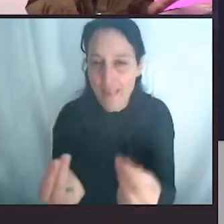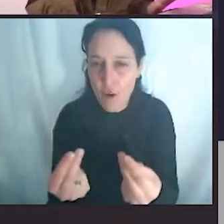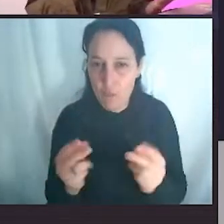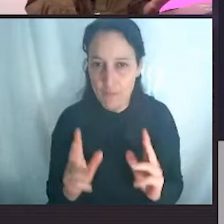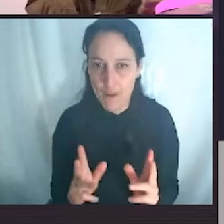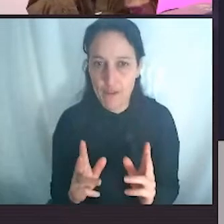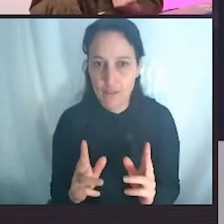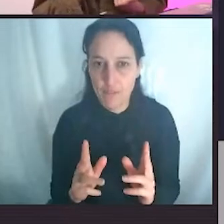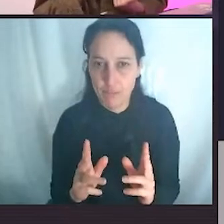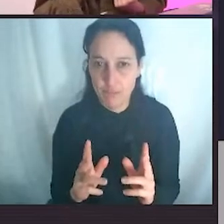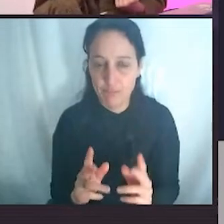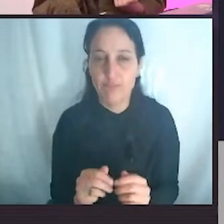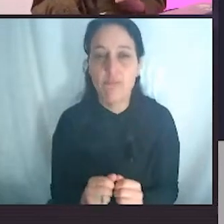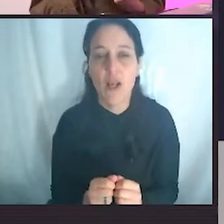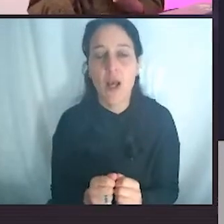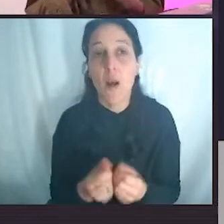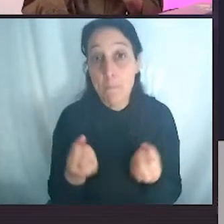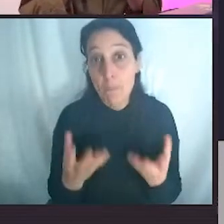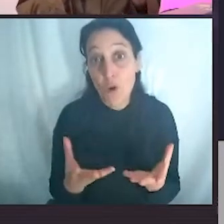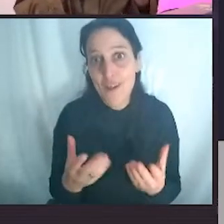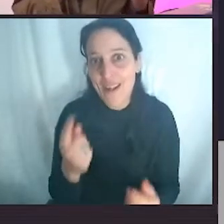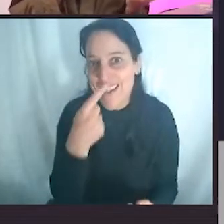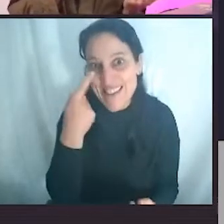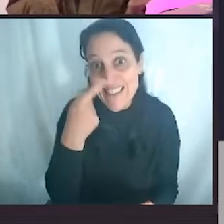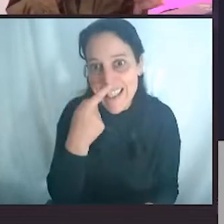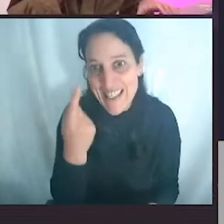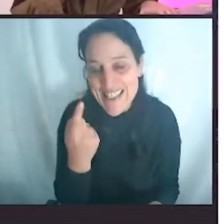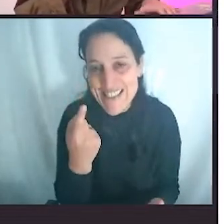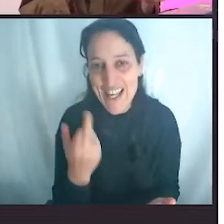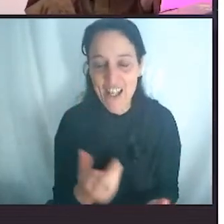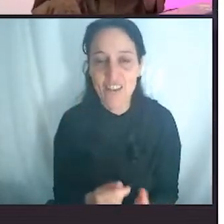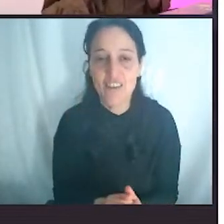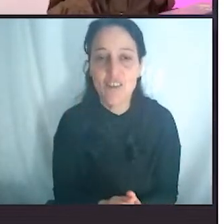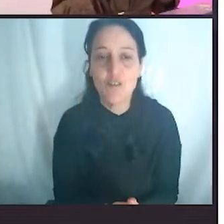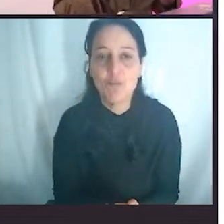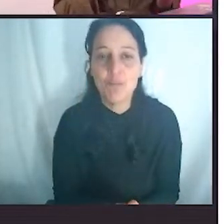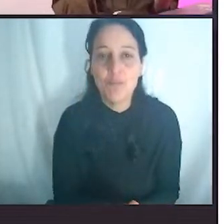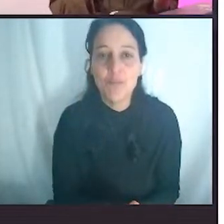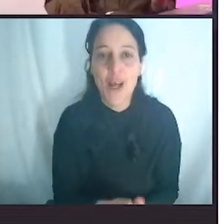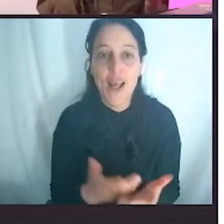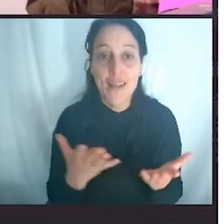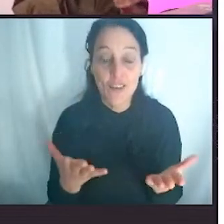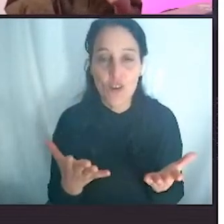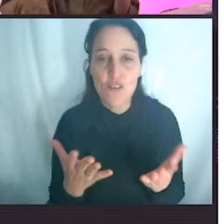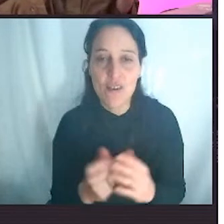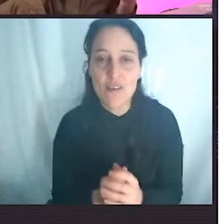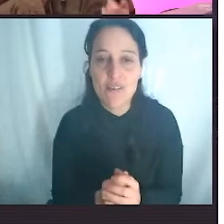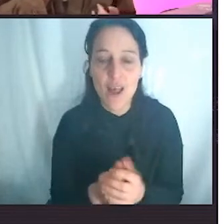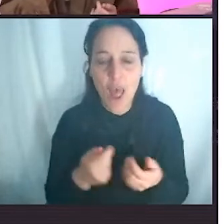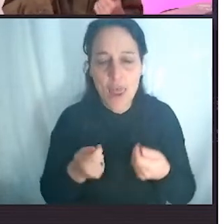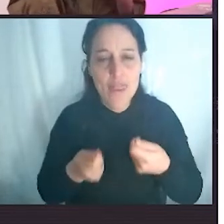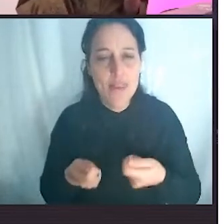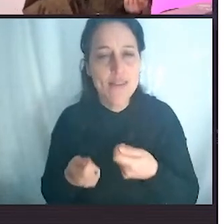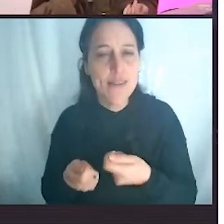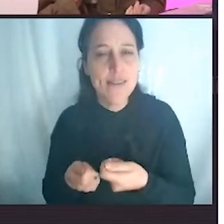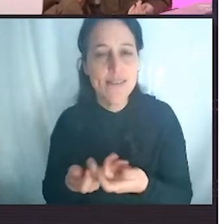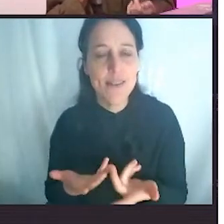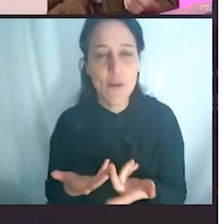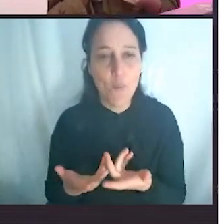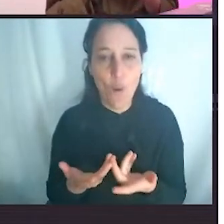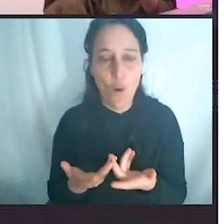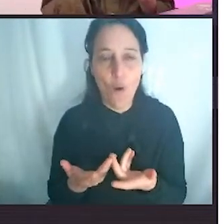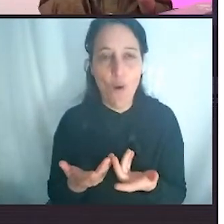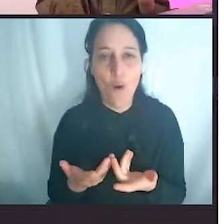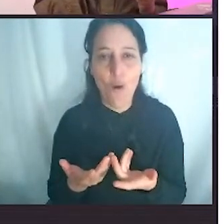ambientales. Y eso es algo que hace que haya un incentivo, el incentivo reputacional. Las organizaciones, las empresas